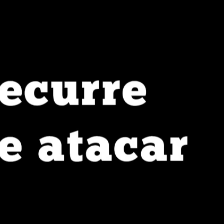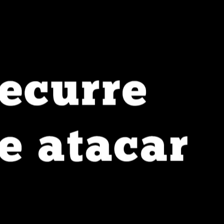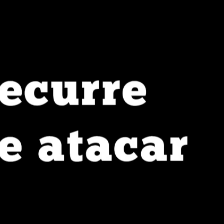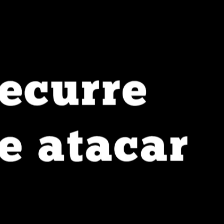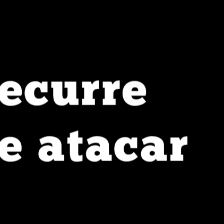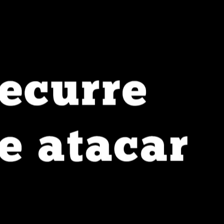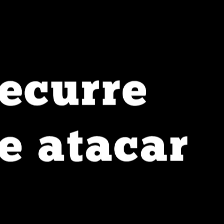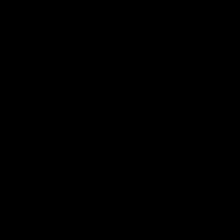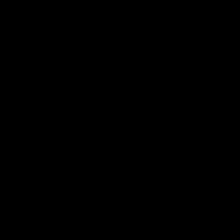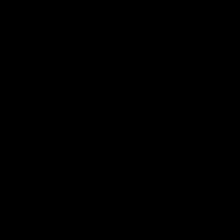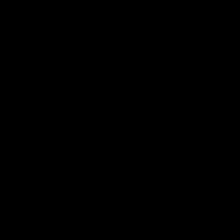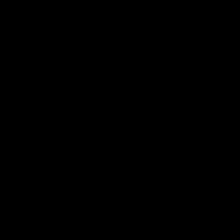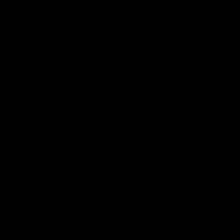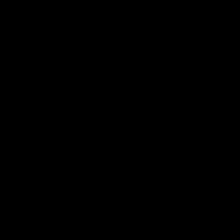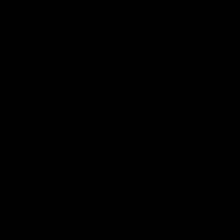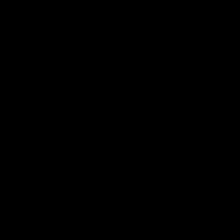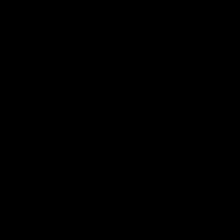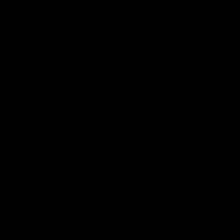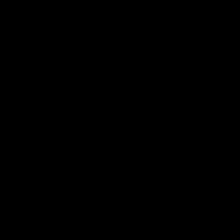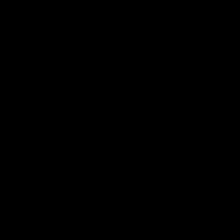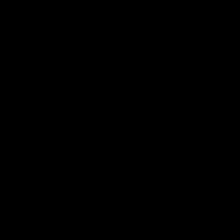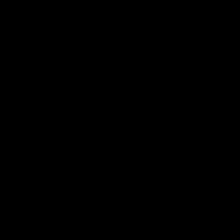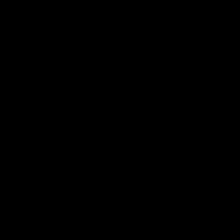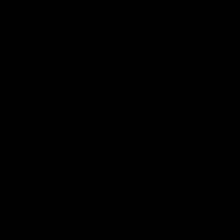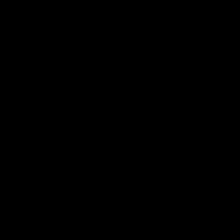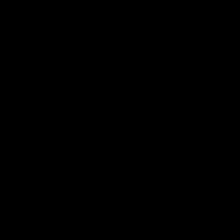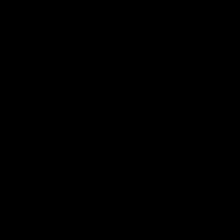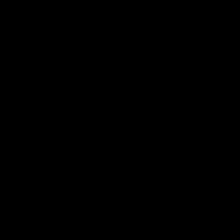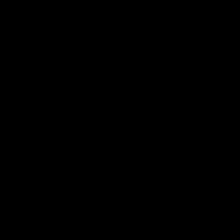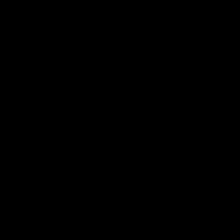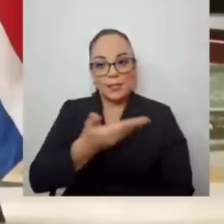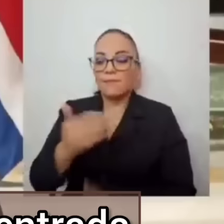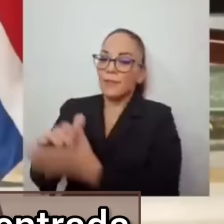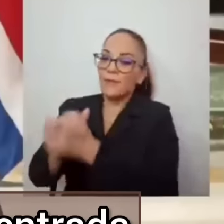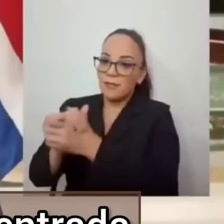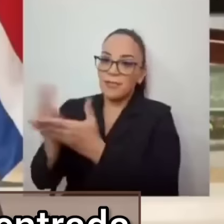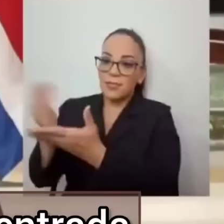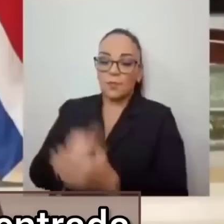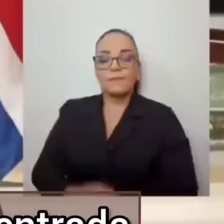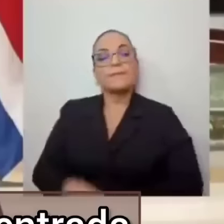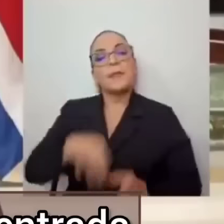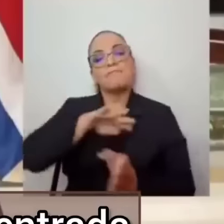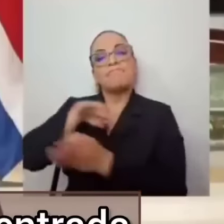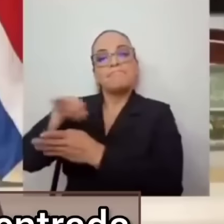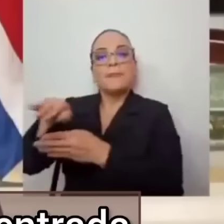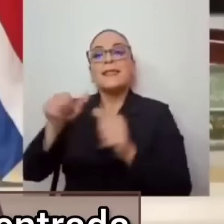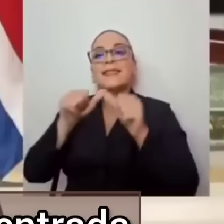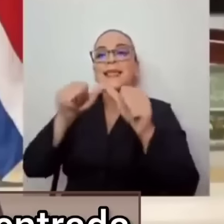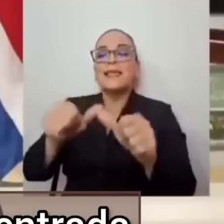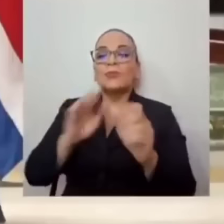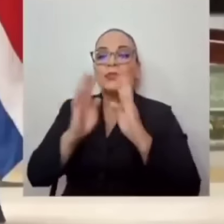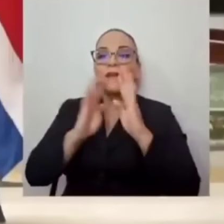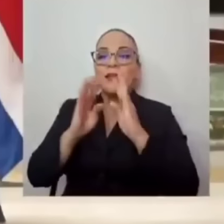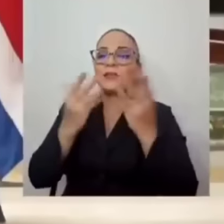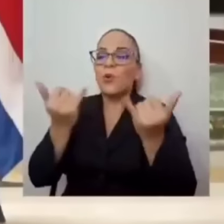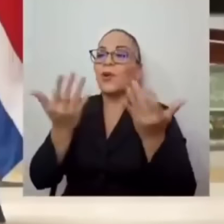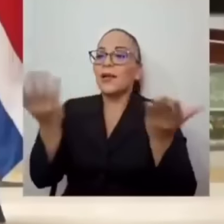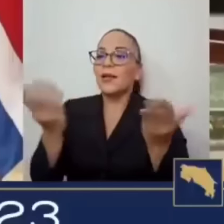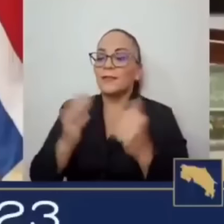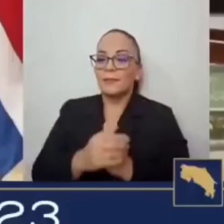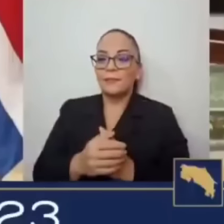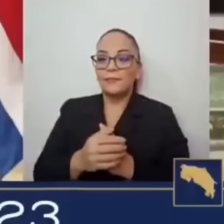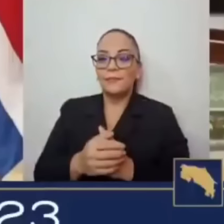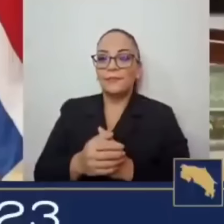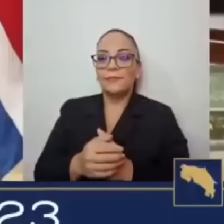atacar al gobierno. Vean el video y juzguen ustedes mismos. Seguimos conversando ahora sobre la entrada de turistas